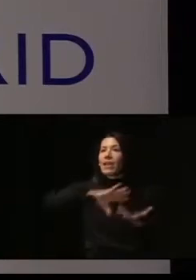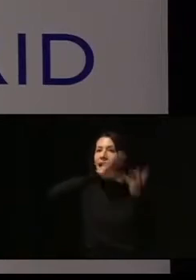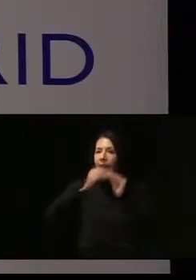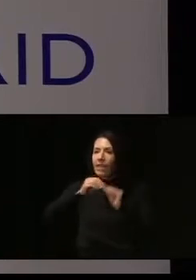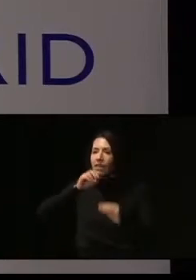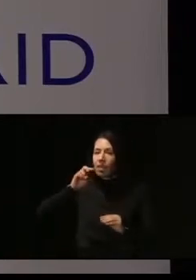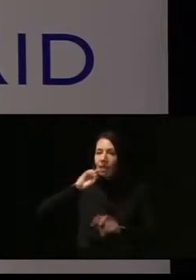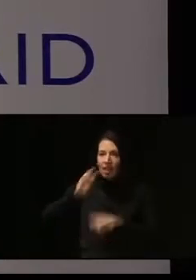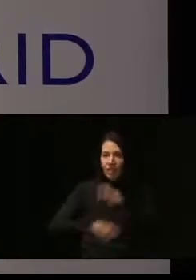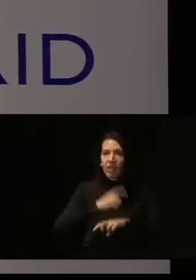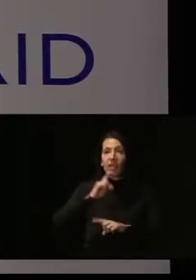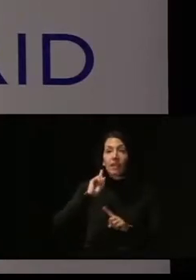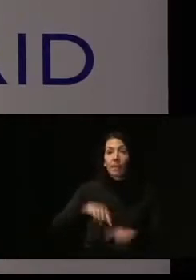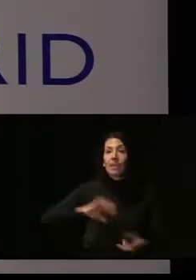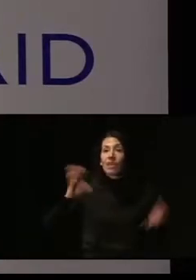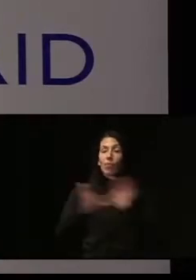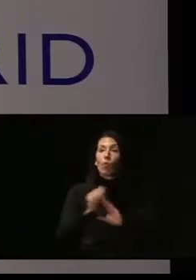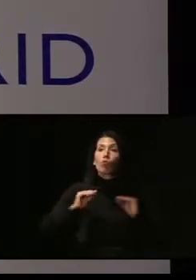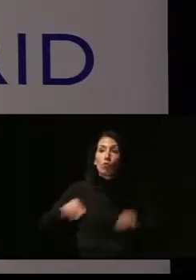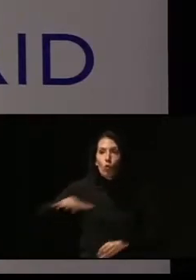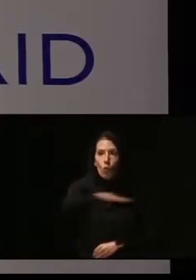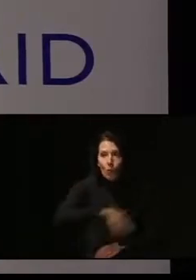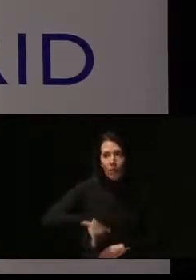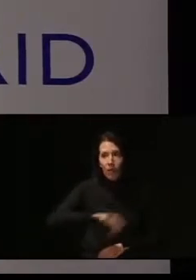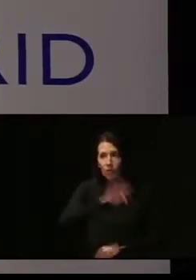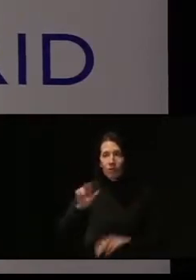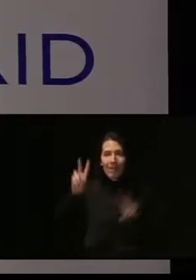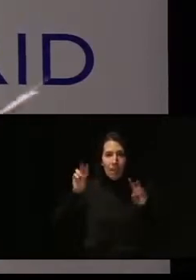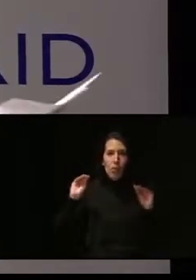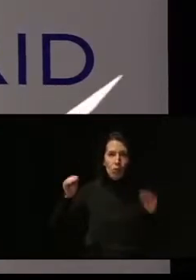transforma su barrio. Así es la ponencia.